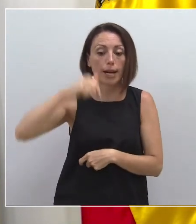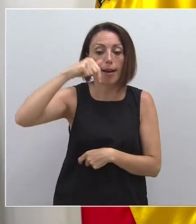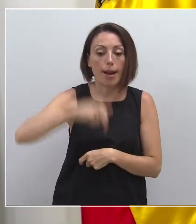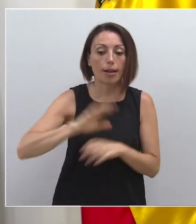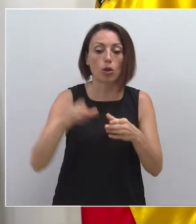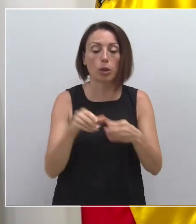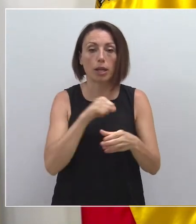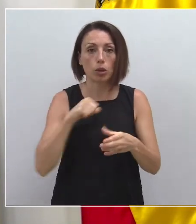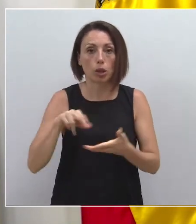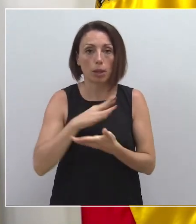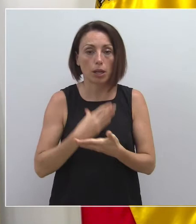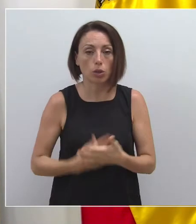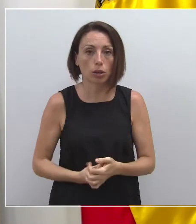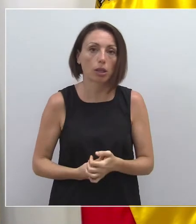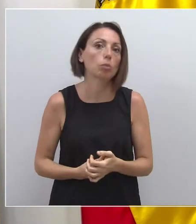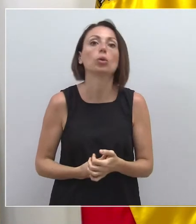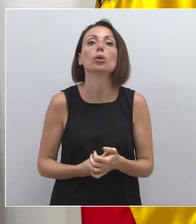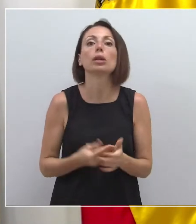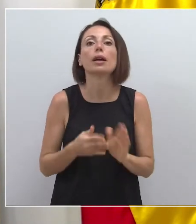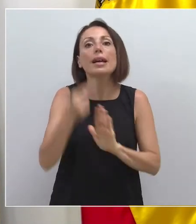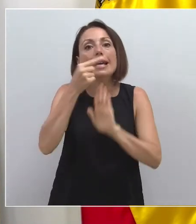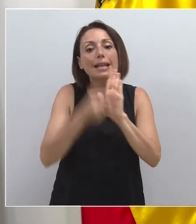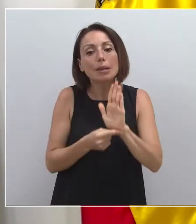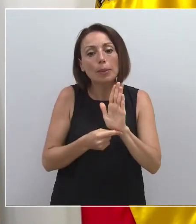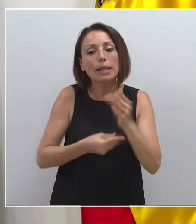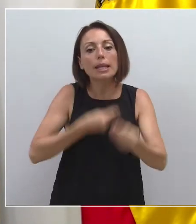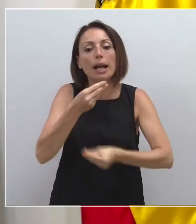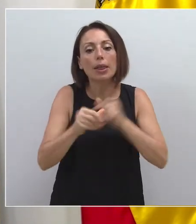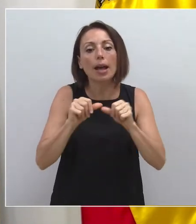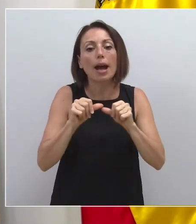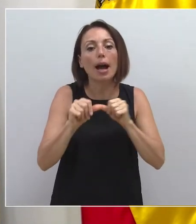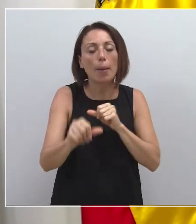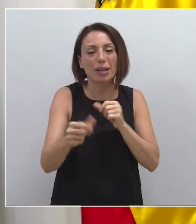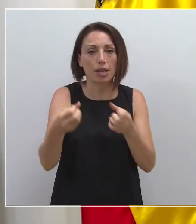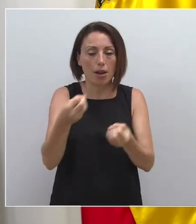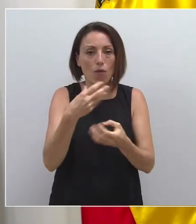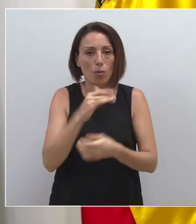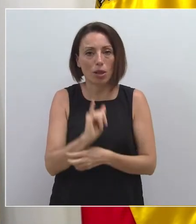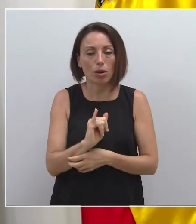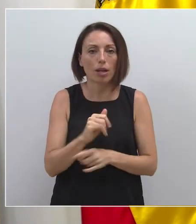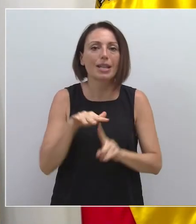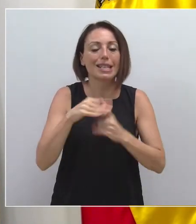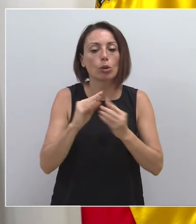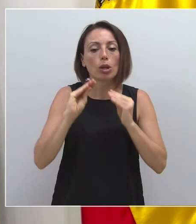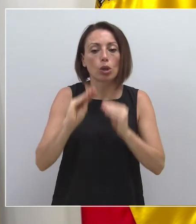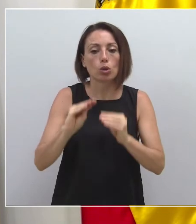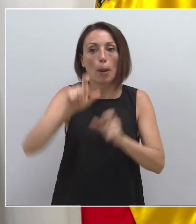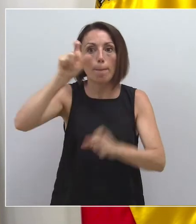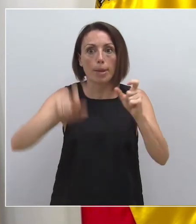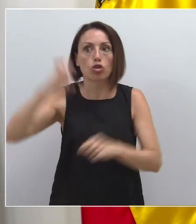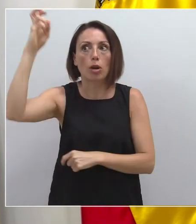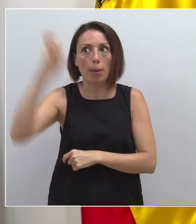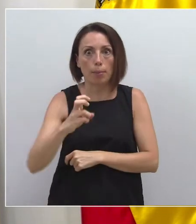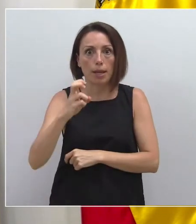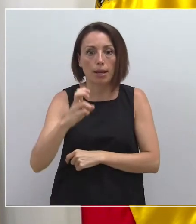pueden llegar y establecer las medidas oportunas a partir de esa situación para que tanto ellas, las personas que llegan,